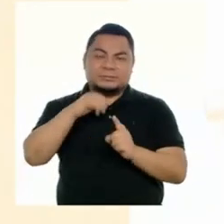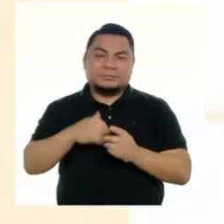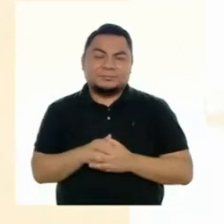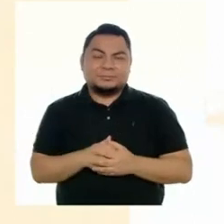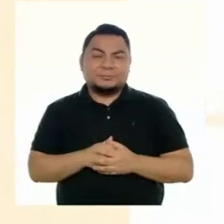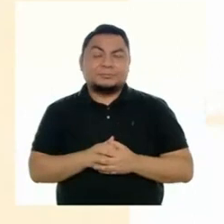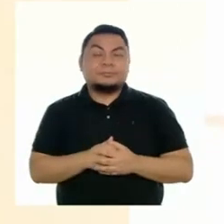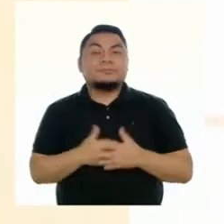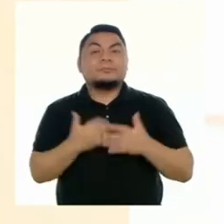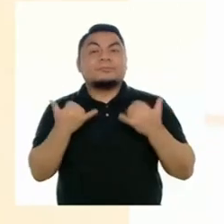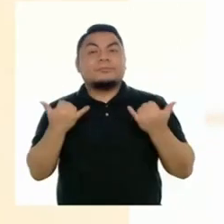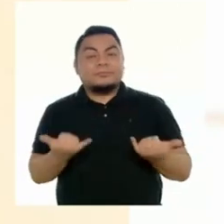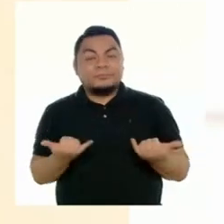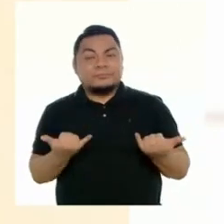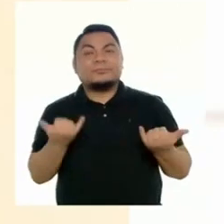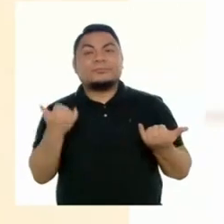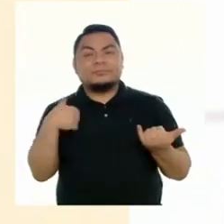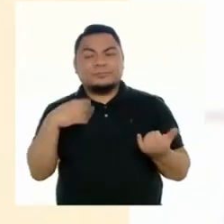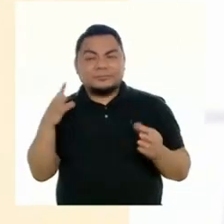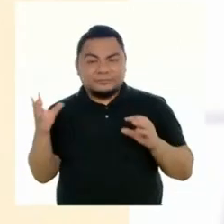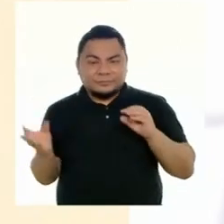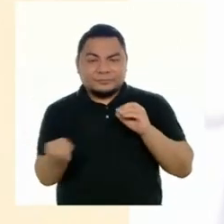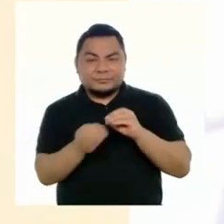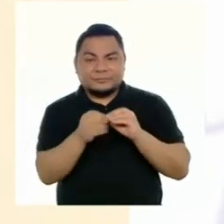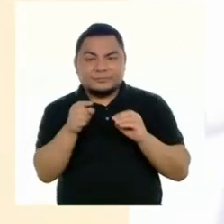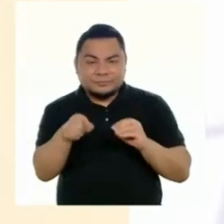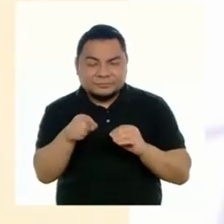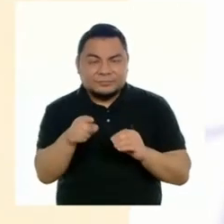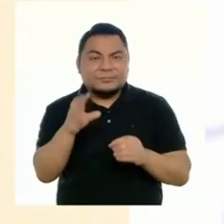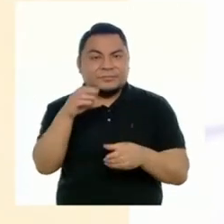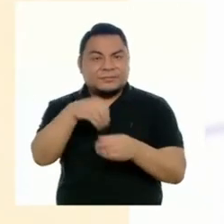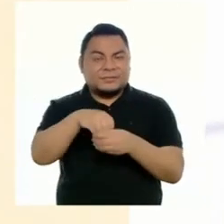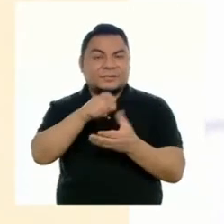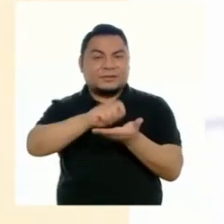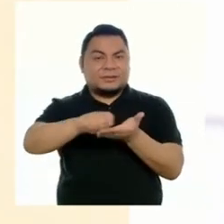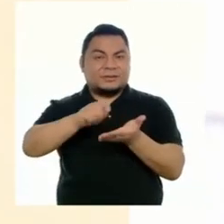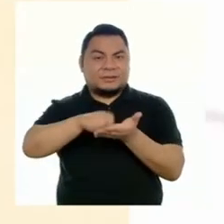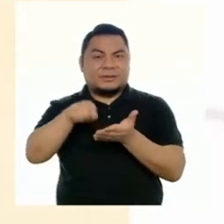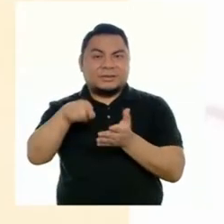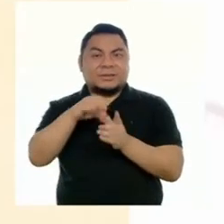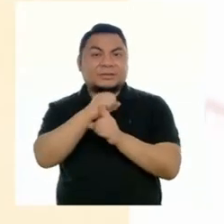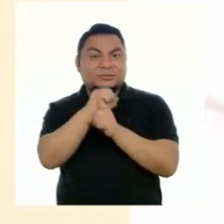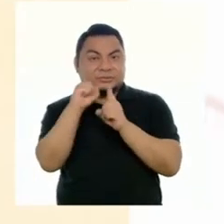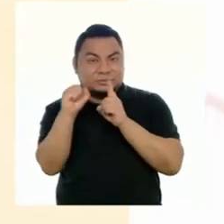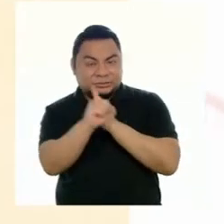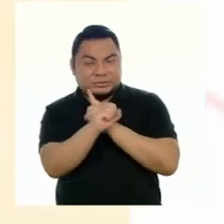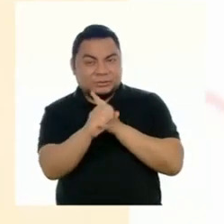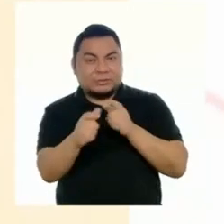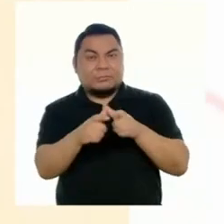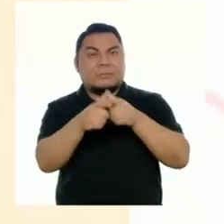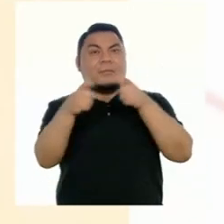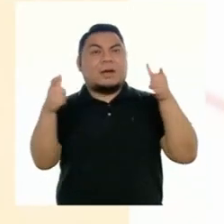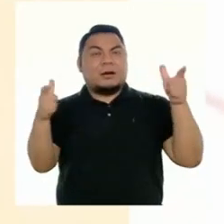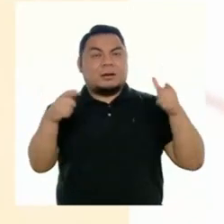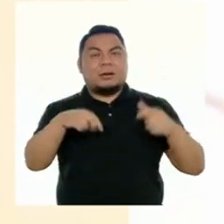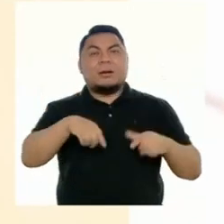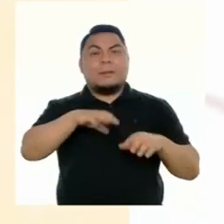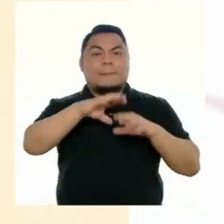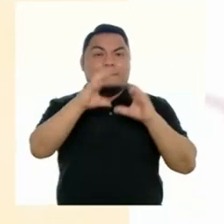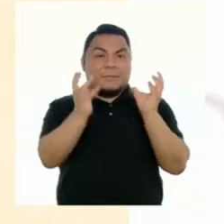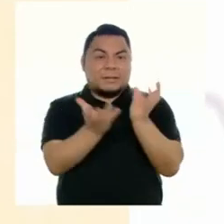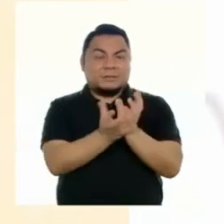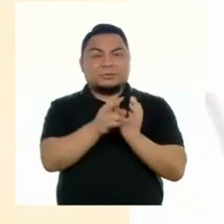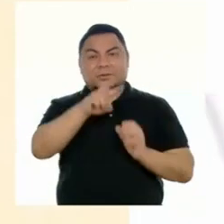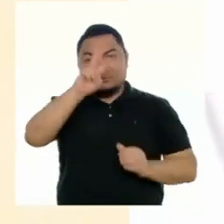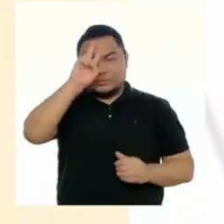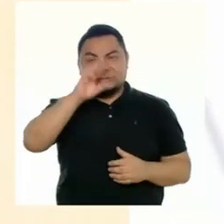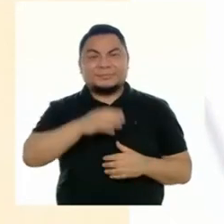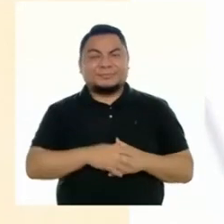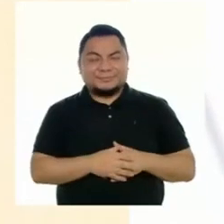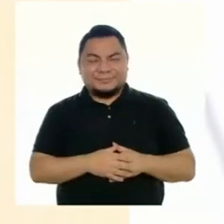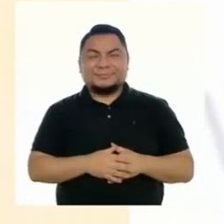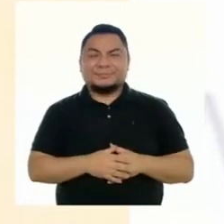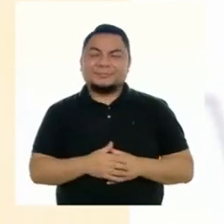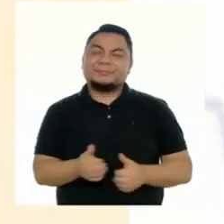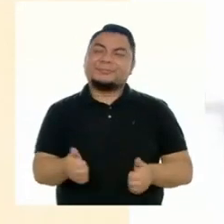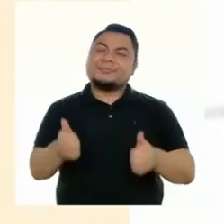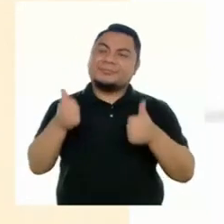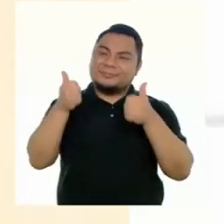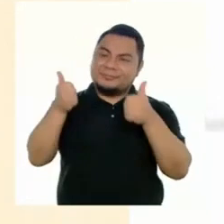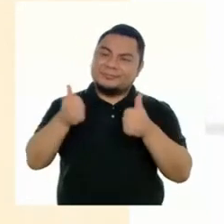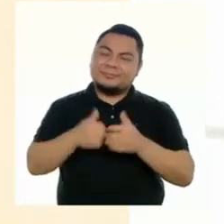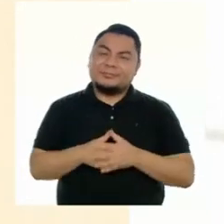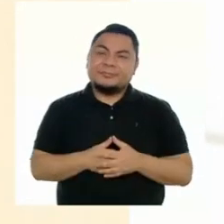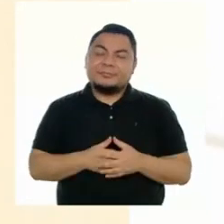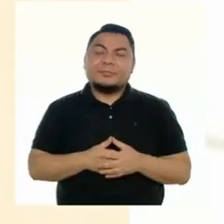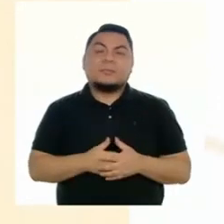Ahora, queremos ponerlo en el contexto macro. El de la sociedad, el país y el mundo. ¡Fantástico, Miluska!